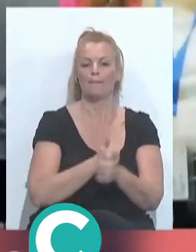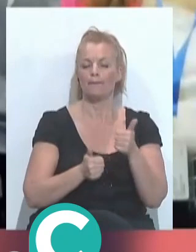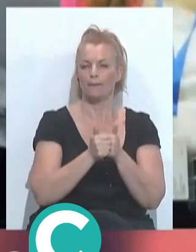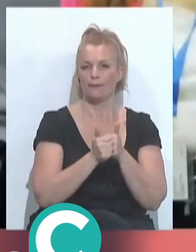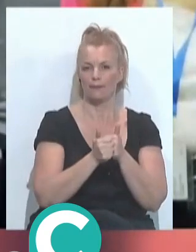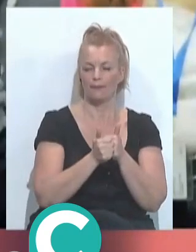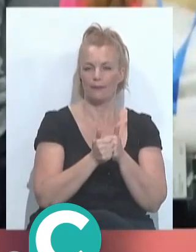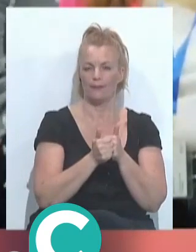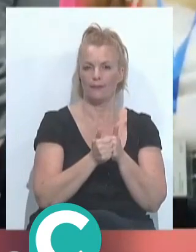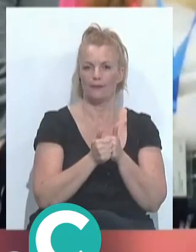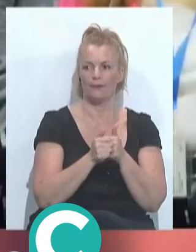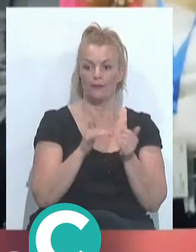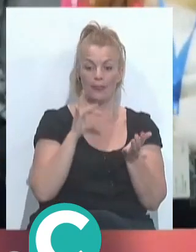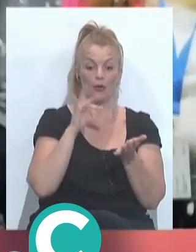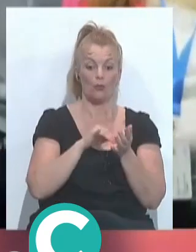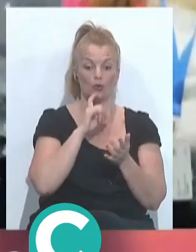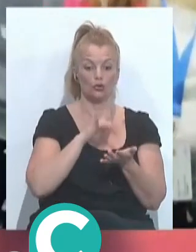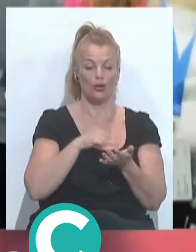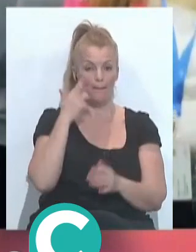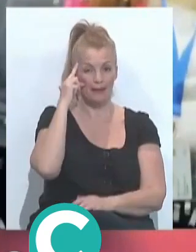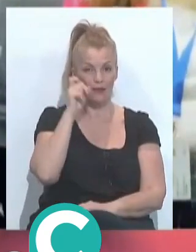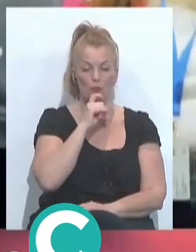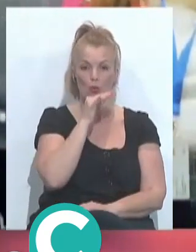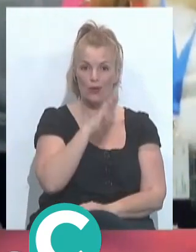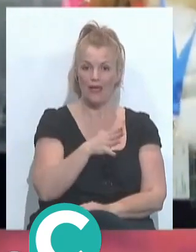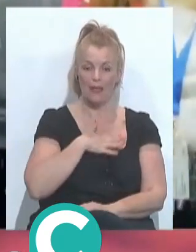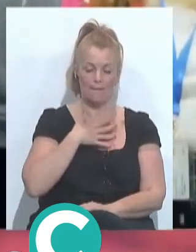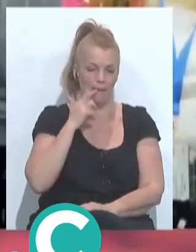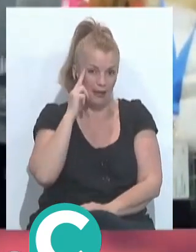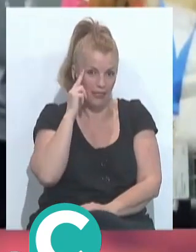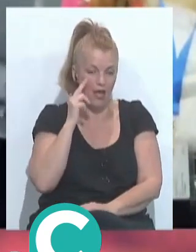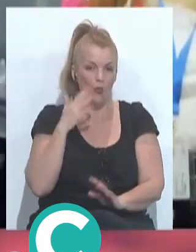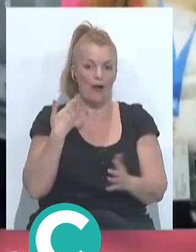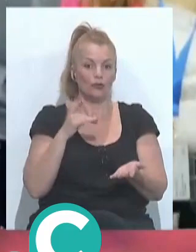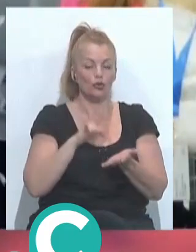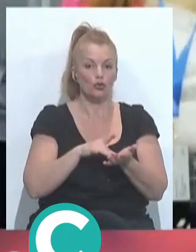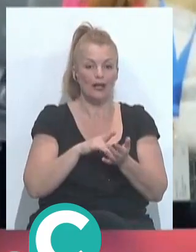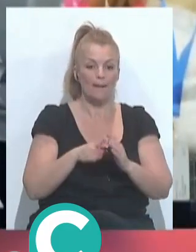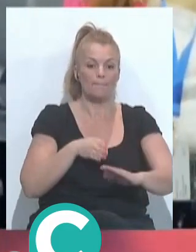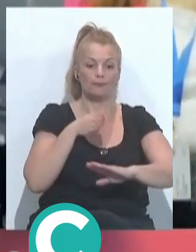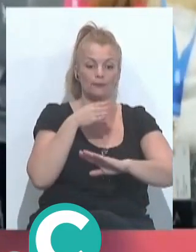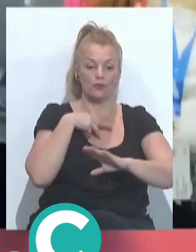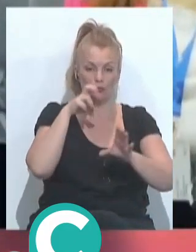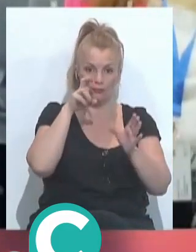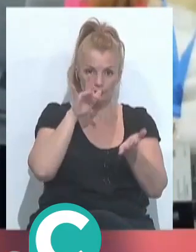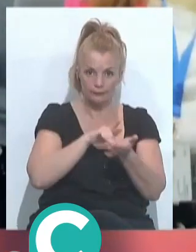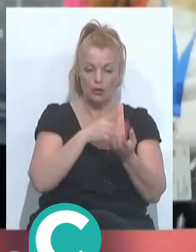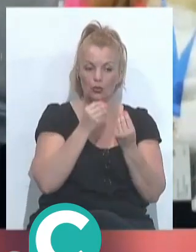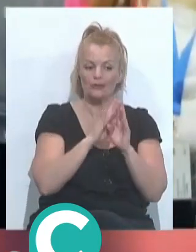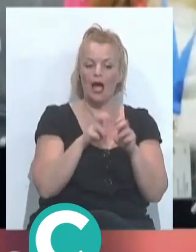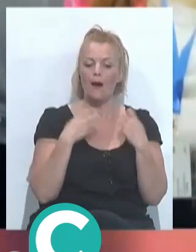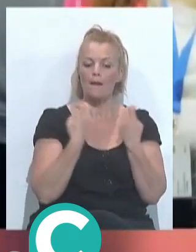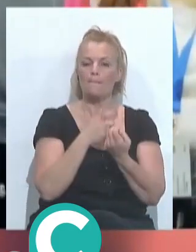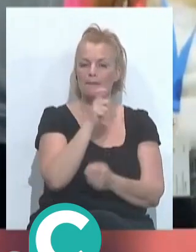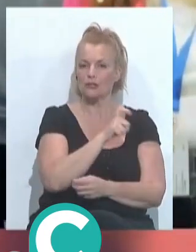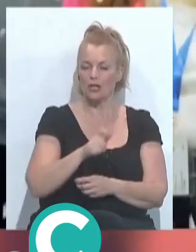porque, claro, viviéndolo como jurado, yo siempre digo, o hablando siempre de mi experiencia, ¿no? Cuando a ti te colocan ahí, realmente tú estás con personas